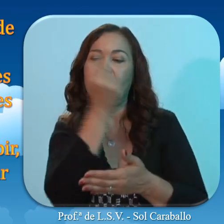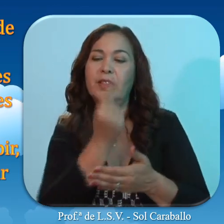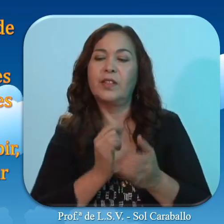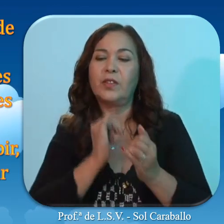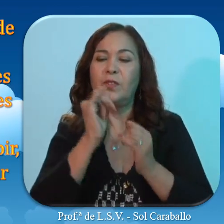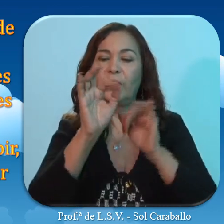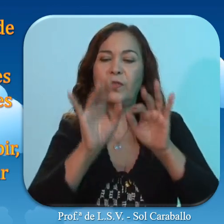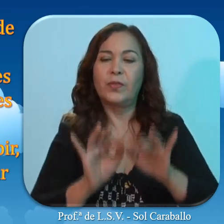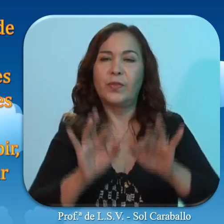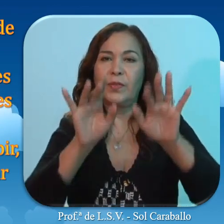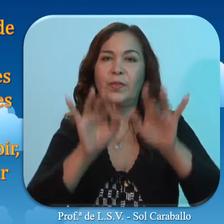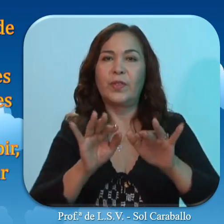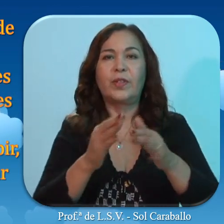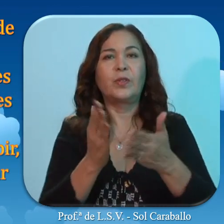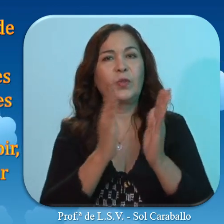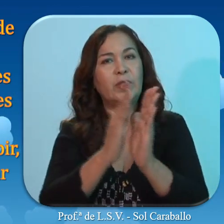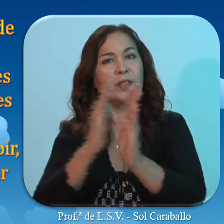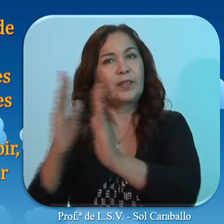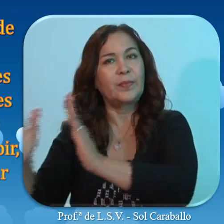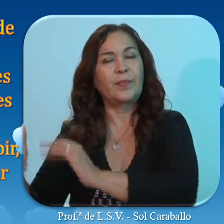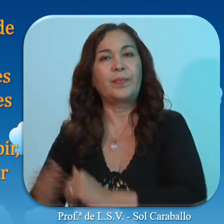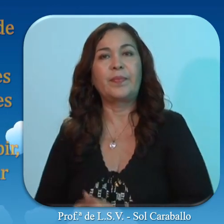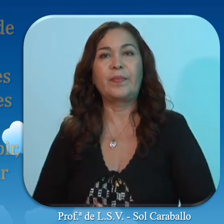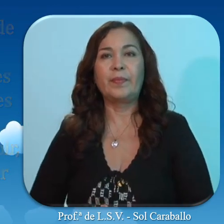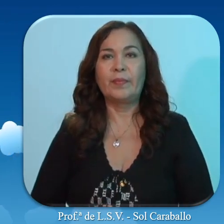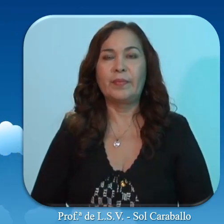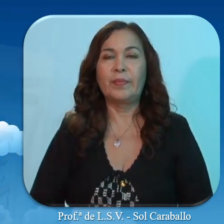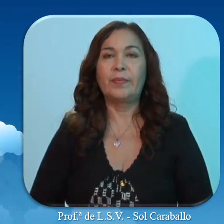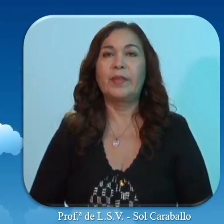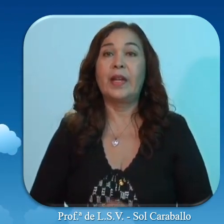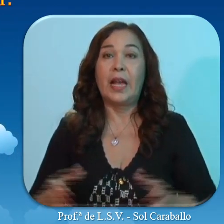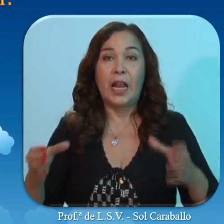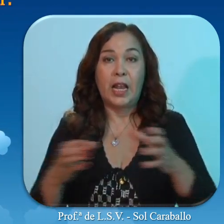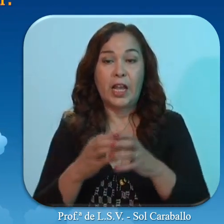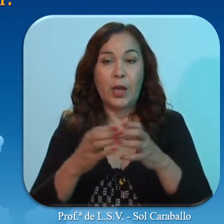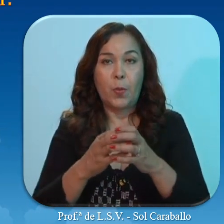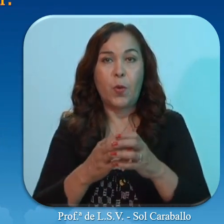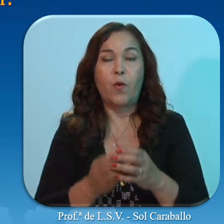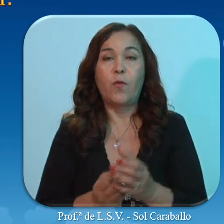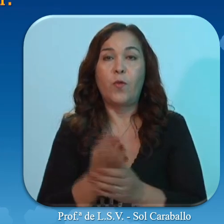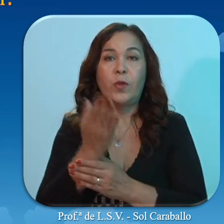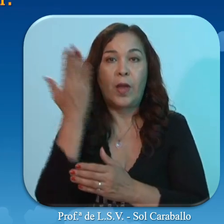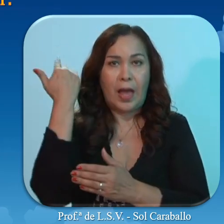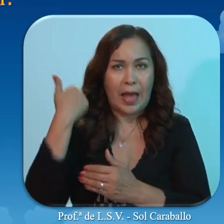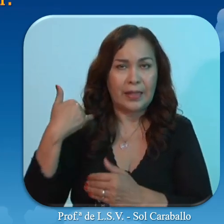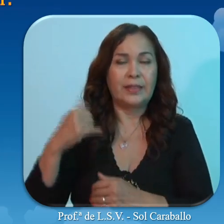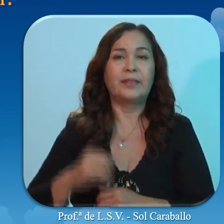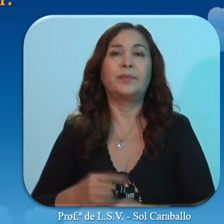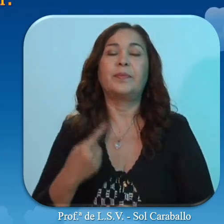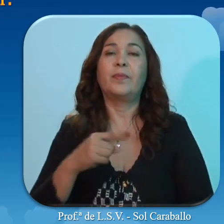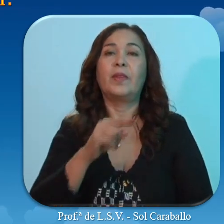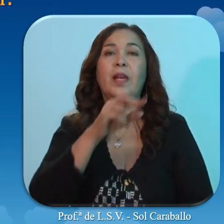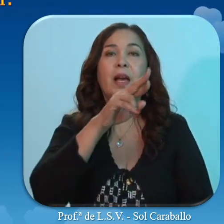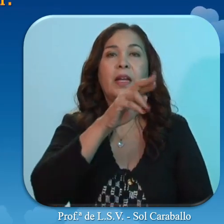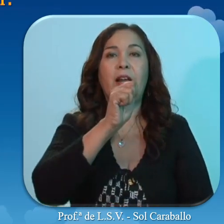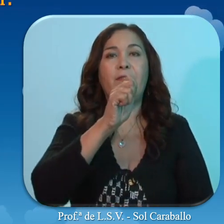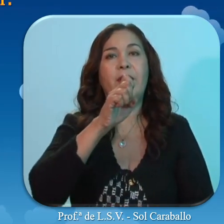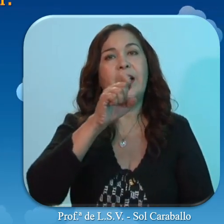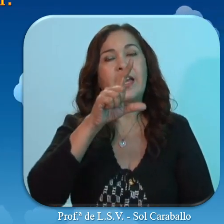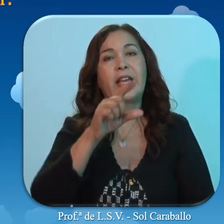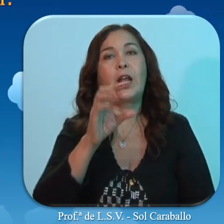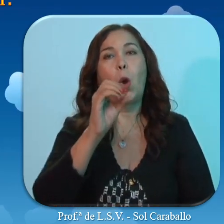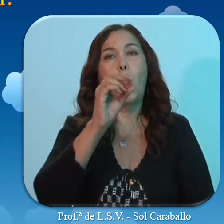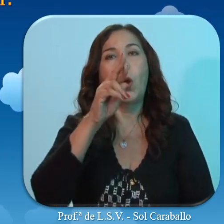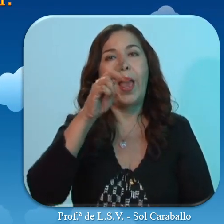ilustrar y diagramar sus ediciones. El equipo fundador estuvo constituido por Rafael